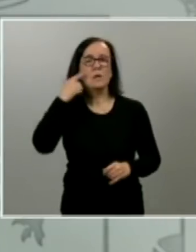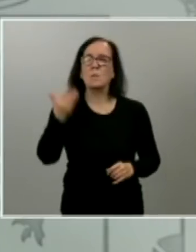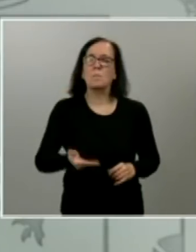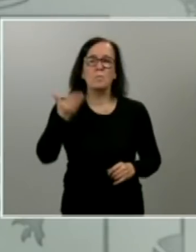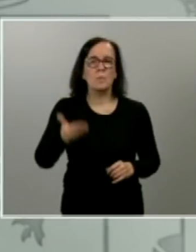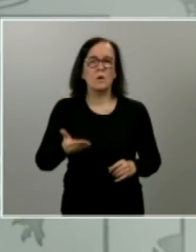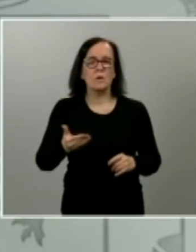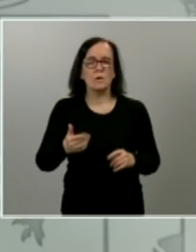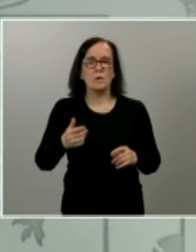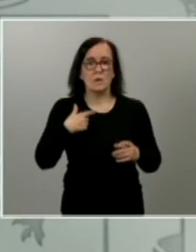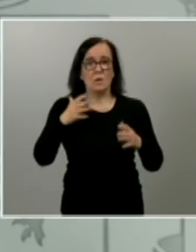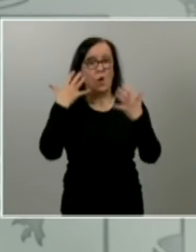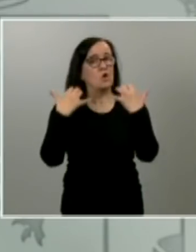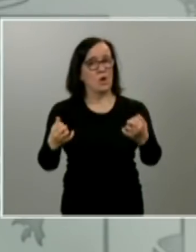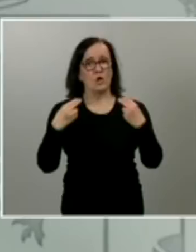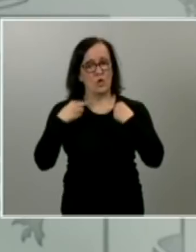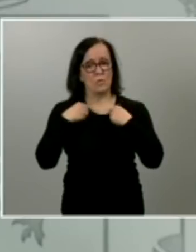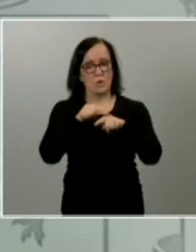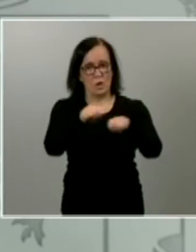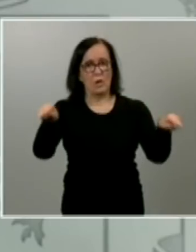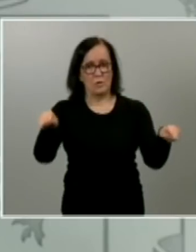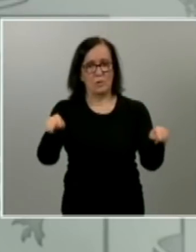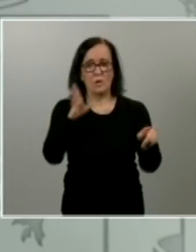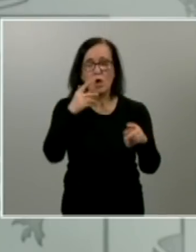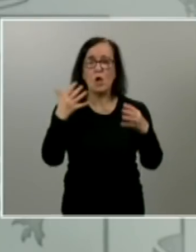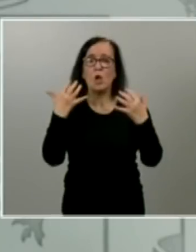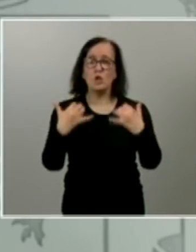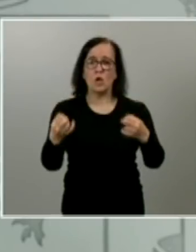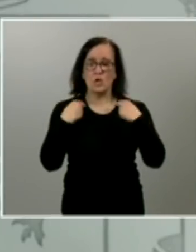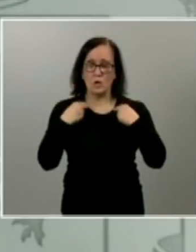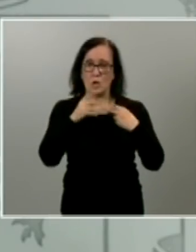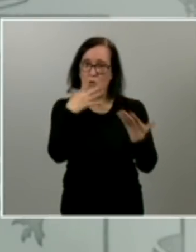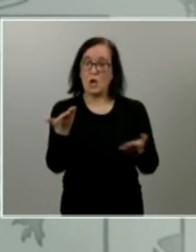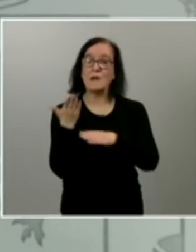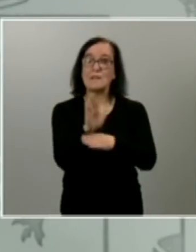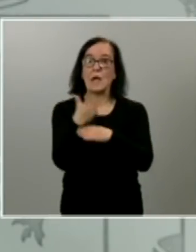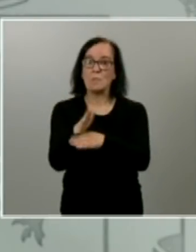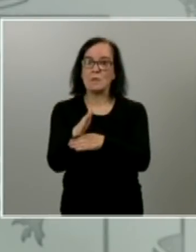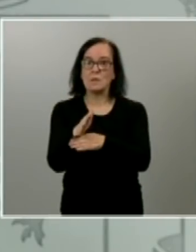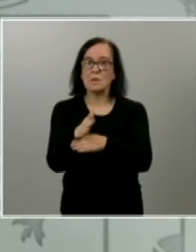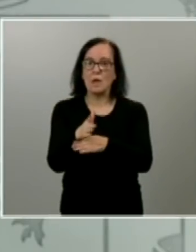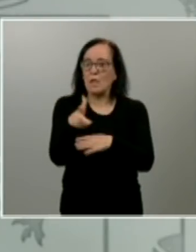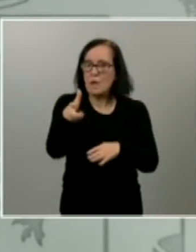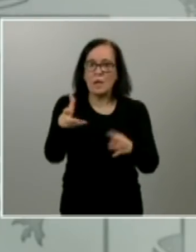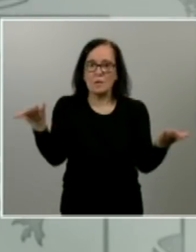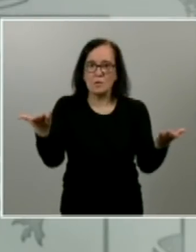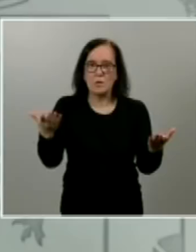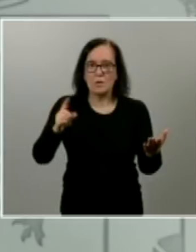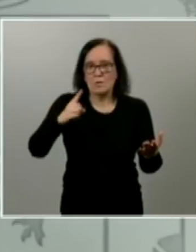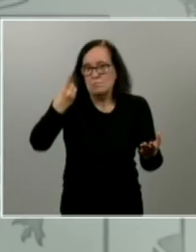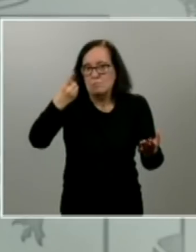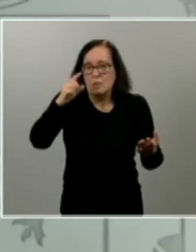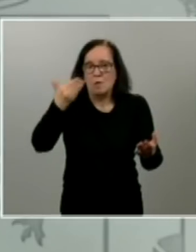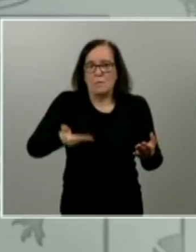cuentas ante el Congreso de los Diputados que es muy importante que el Congreso de los Diputados y por tanto los representantes legítimos de la soberanía nacional se